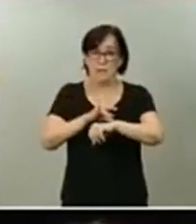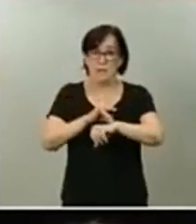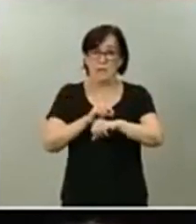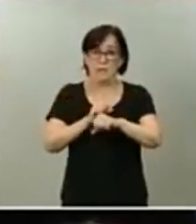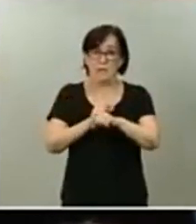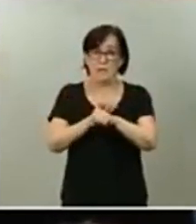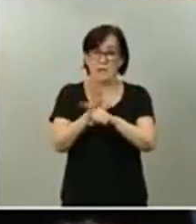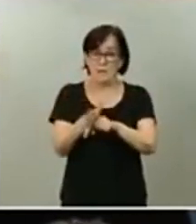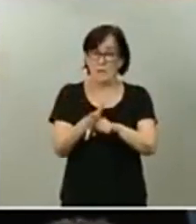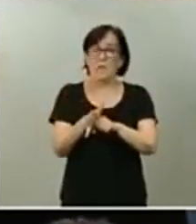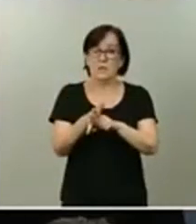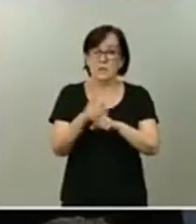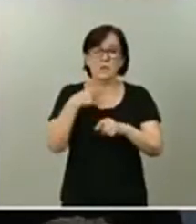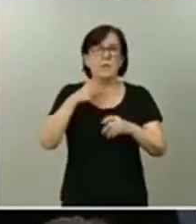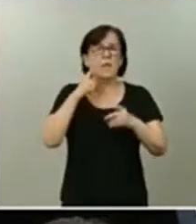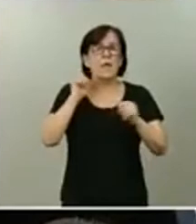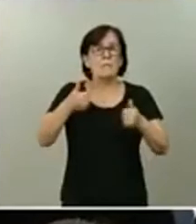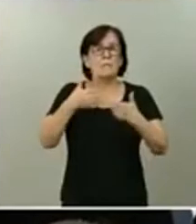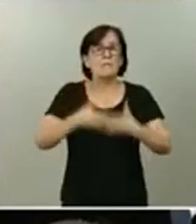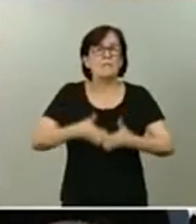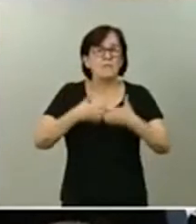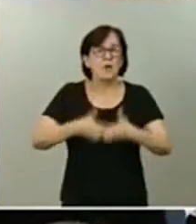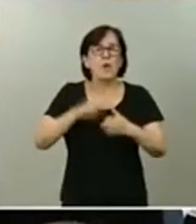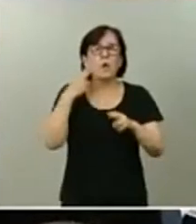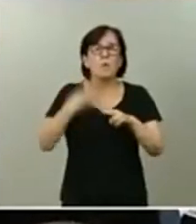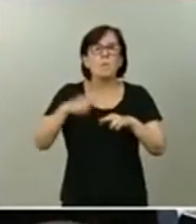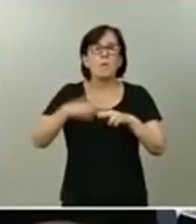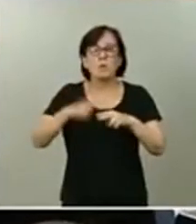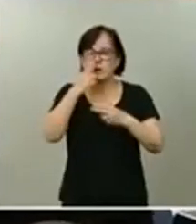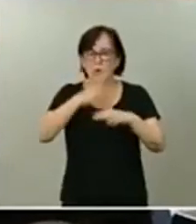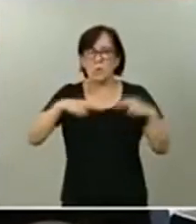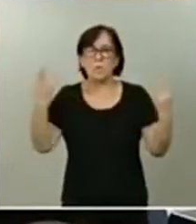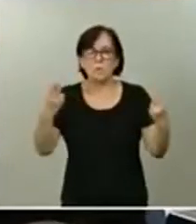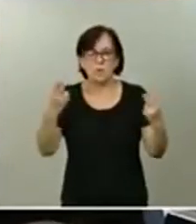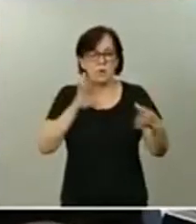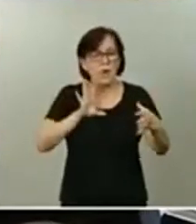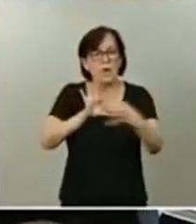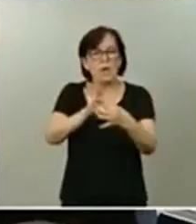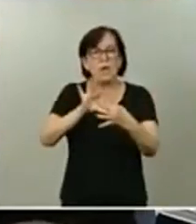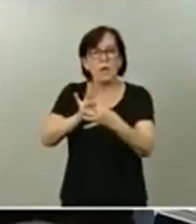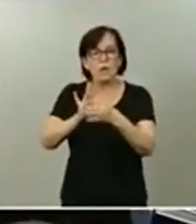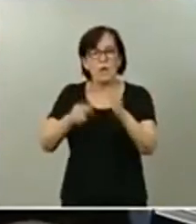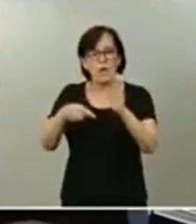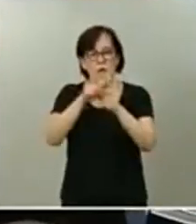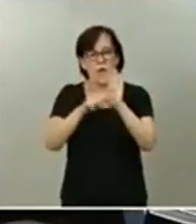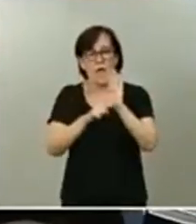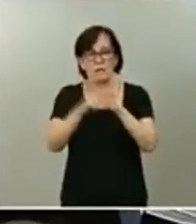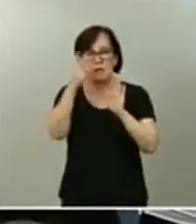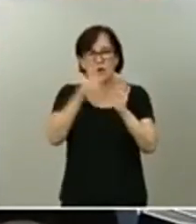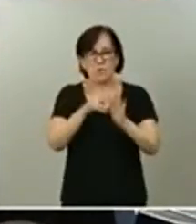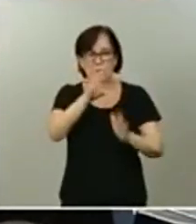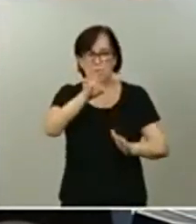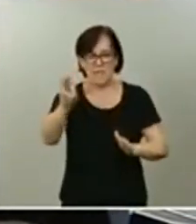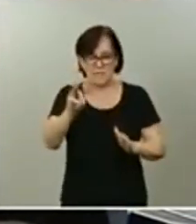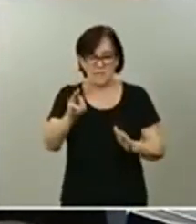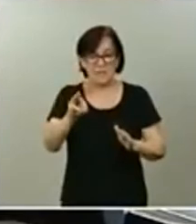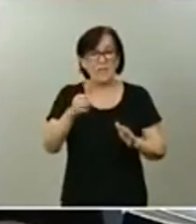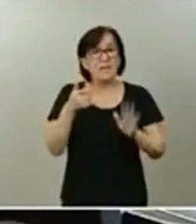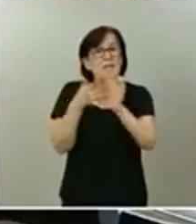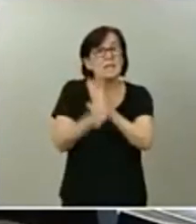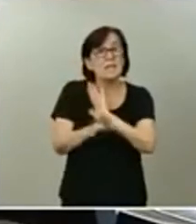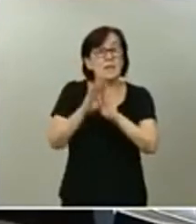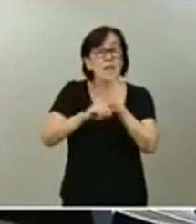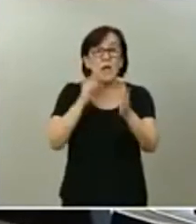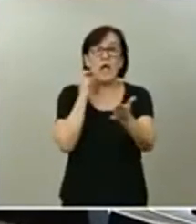en funcionamiento políticas públicas que se alinean con la Agenda 2030. Esto significa apostar por la